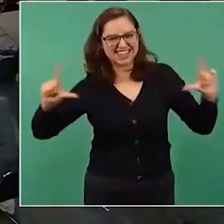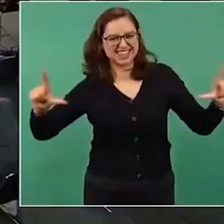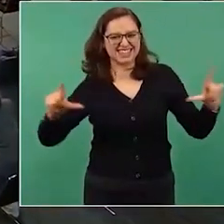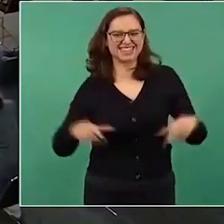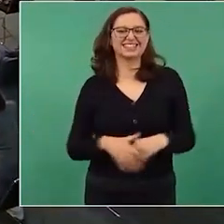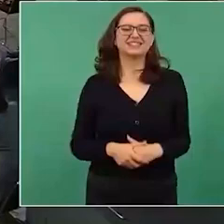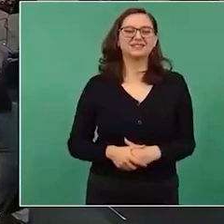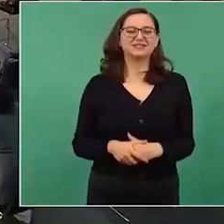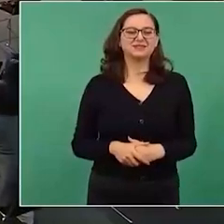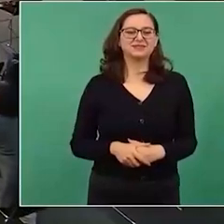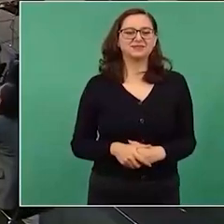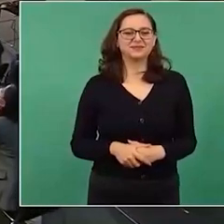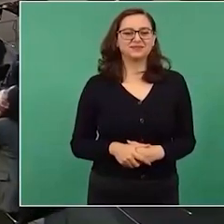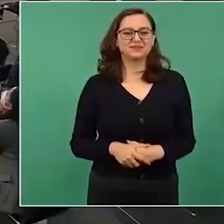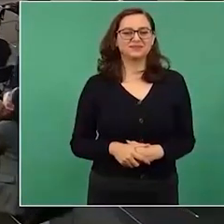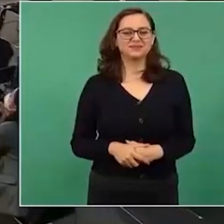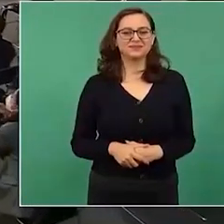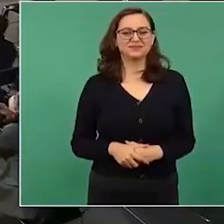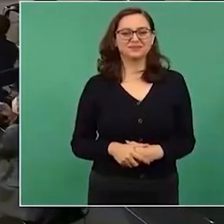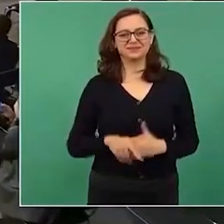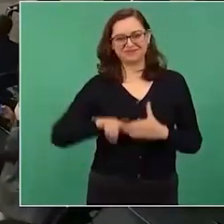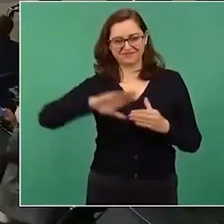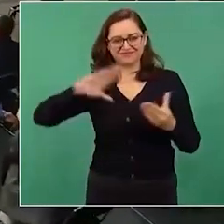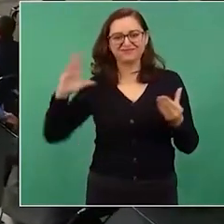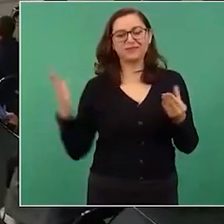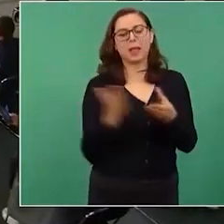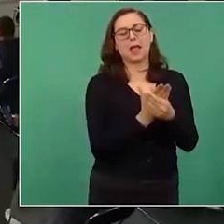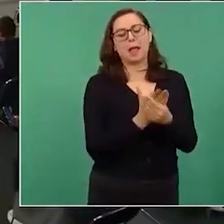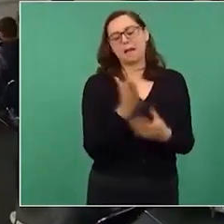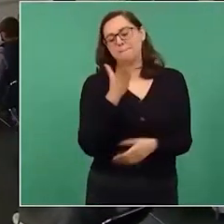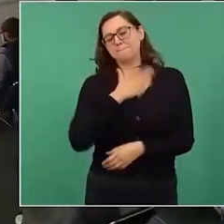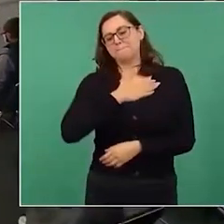Esto es para el archivo de vanidades.